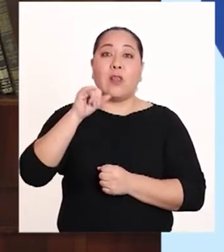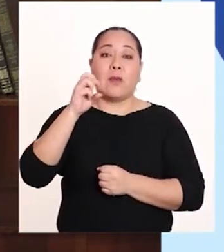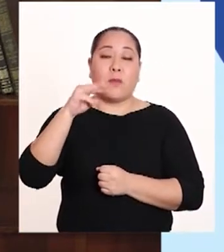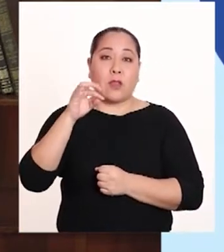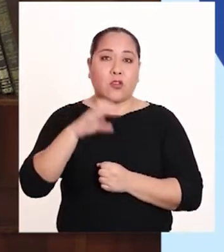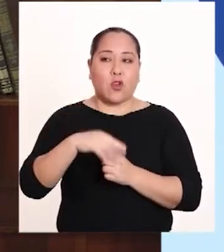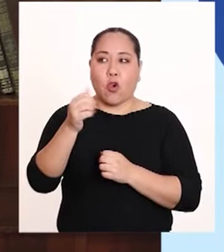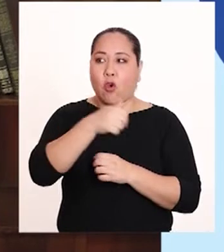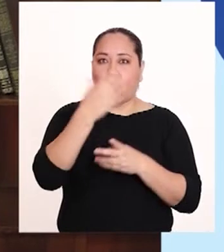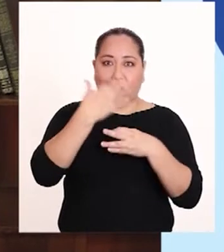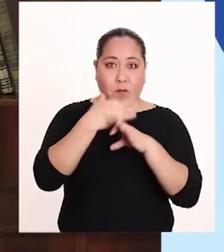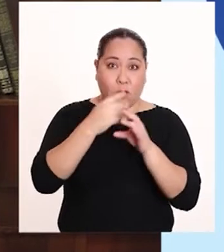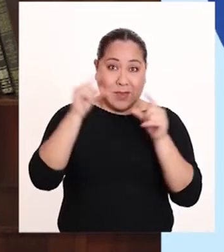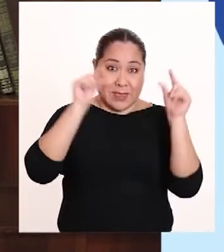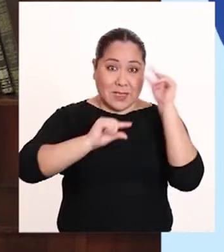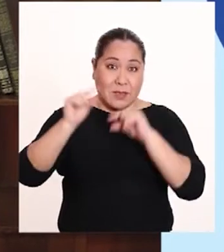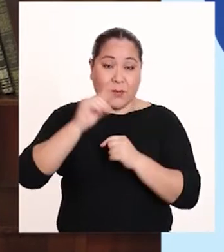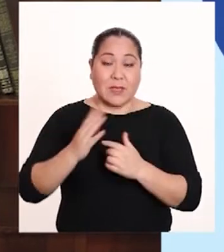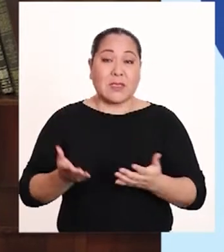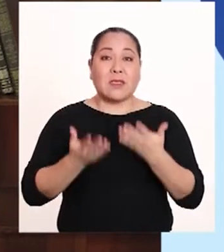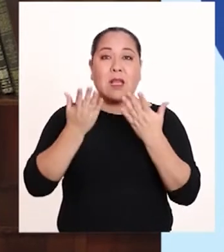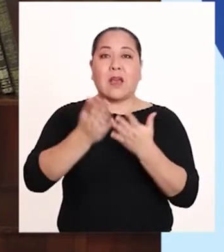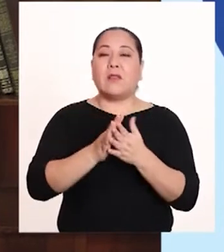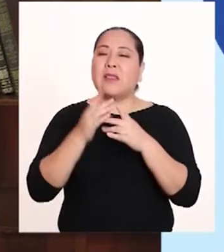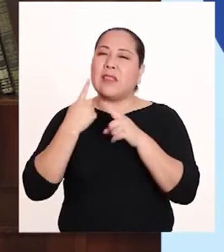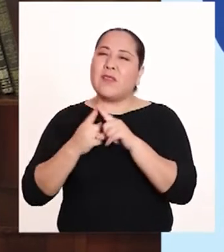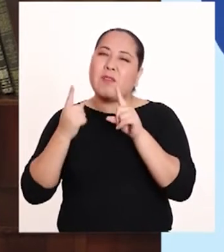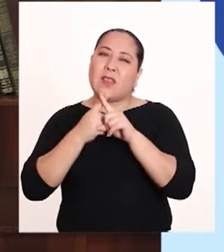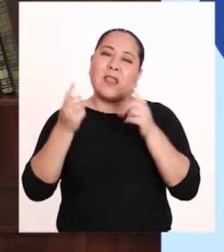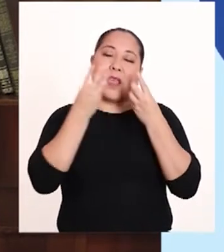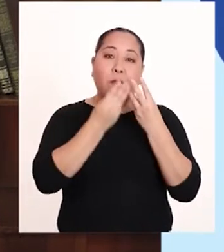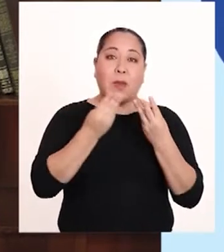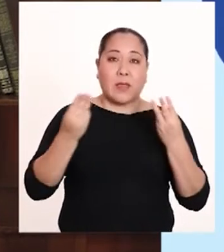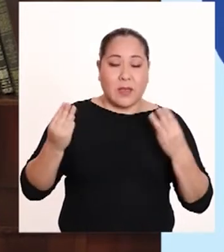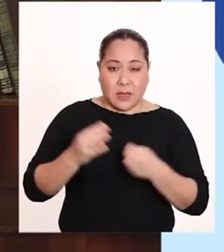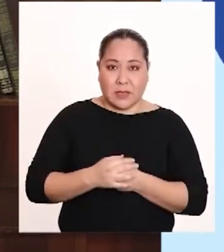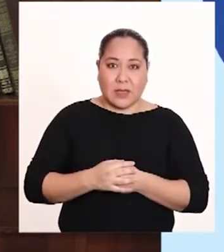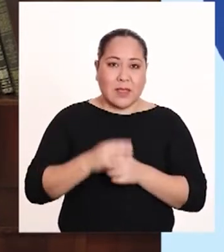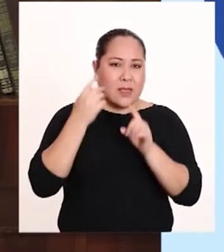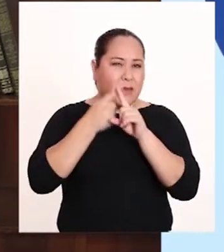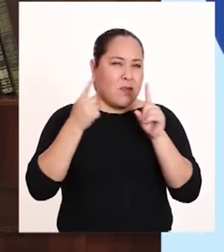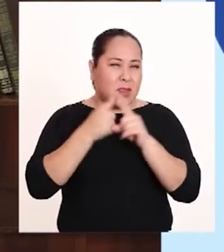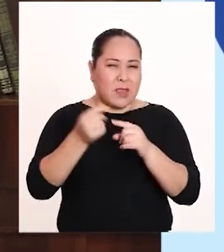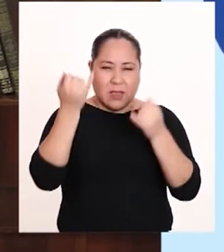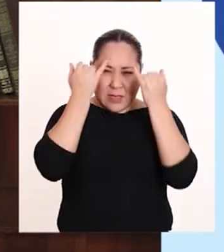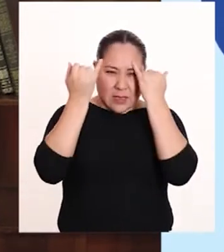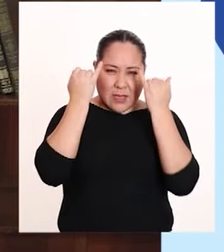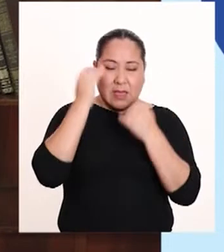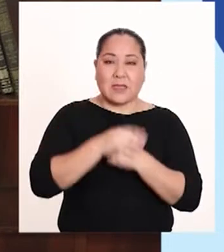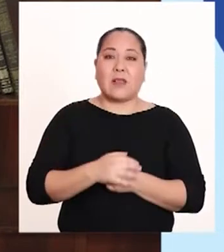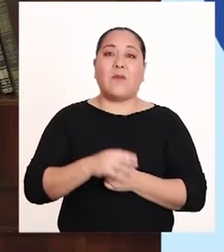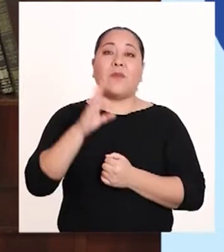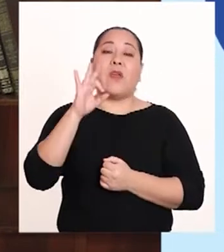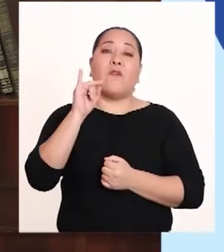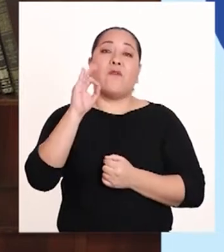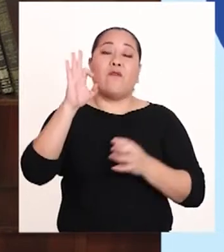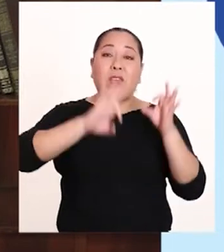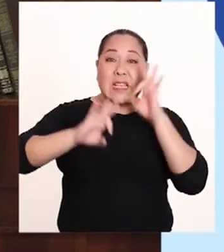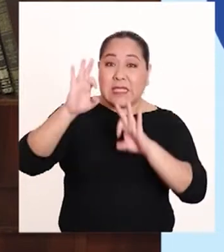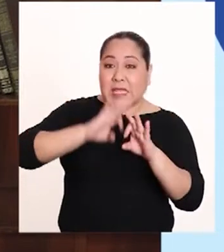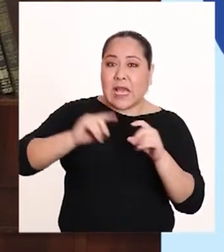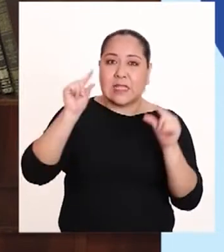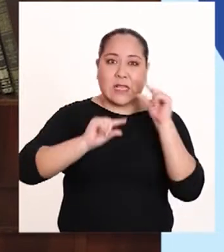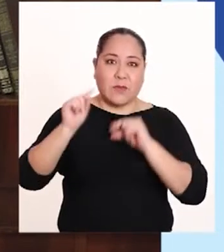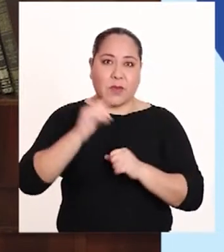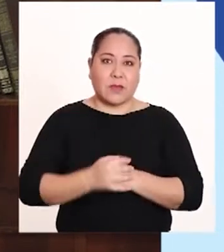con otras composiciones químicas proporcionan una variedad de materiales con diversas propiedades físicas y